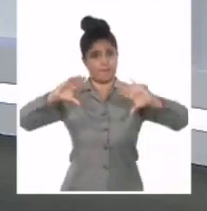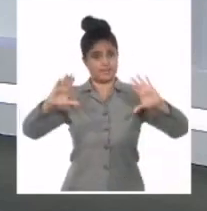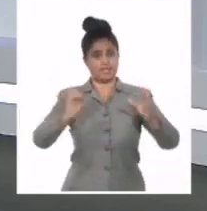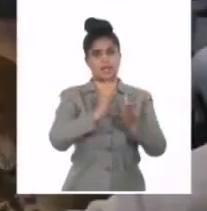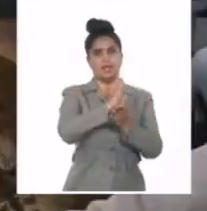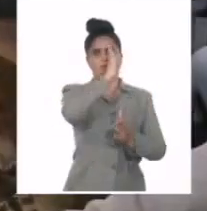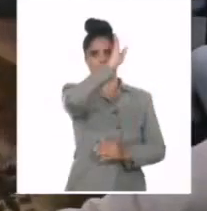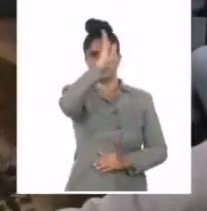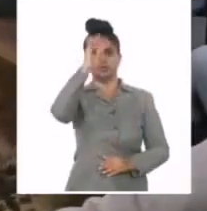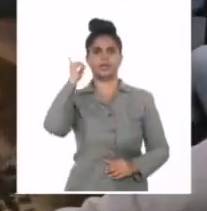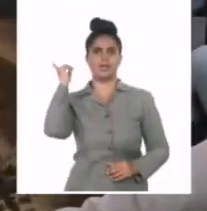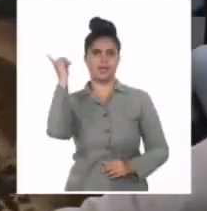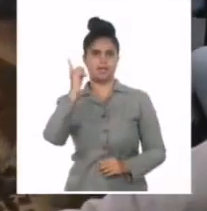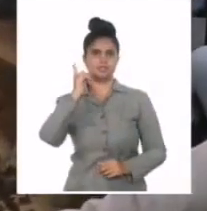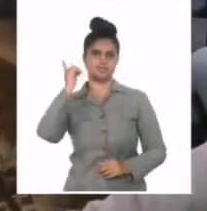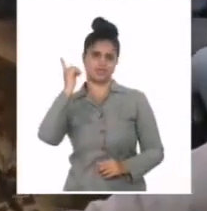Cuba.